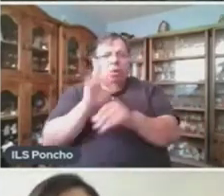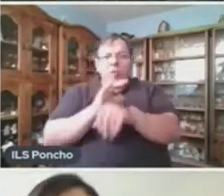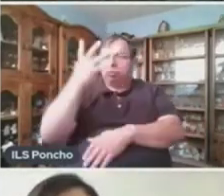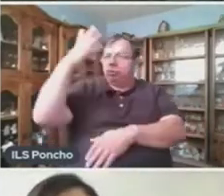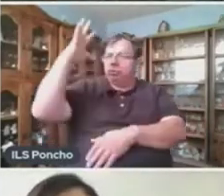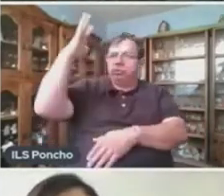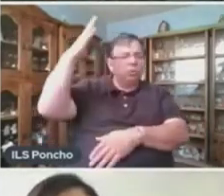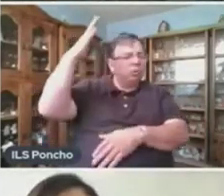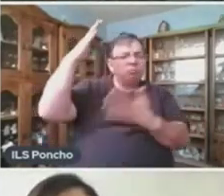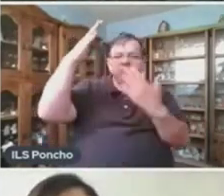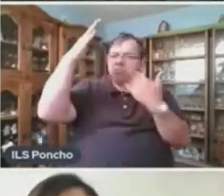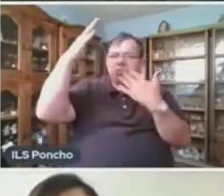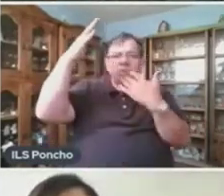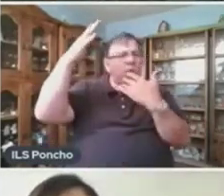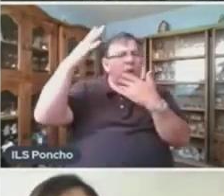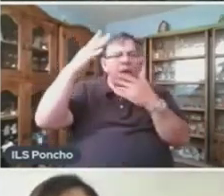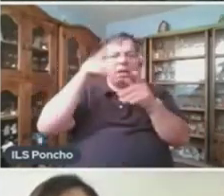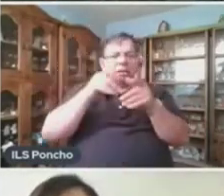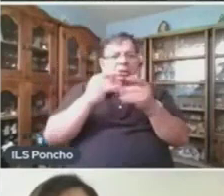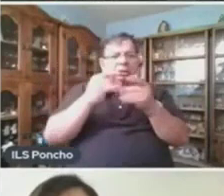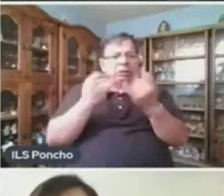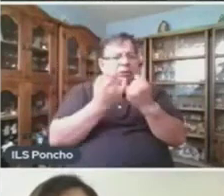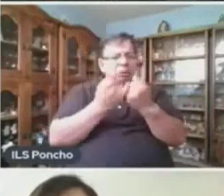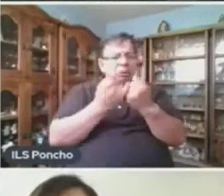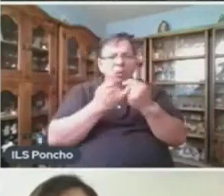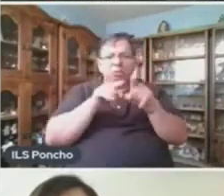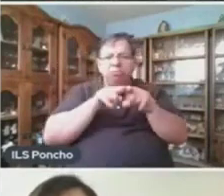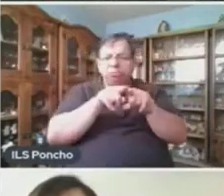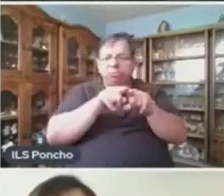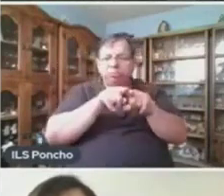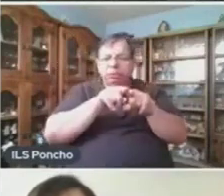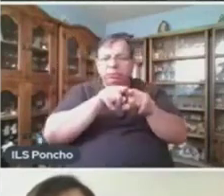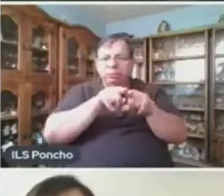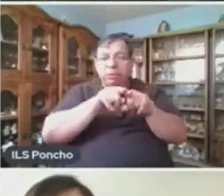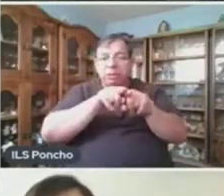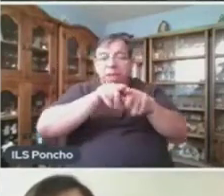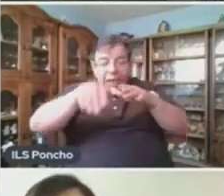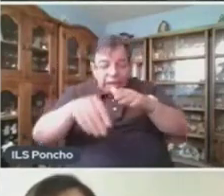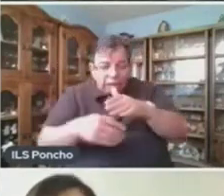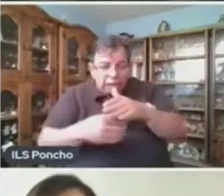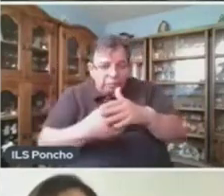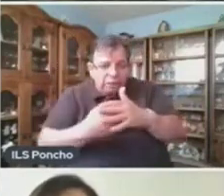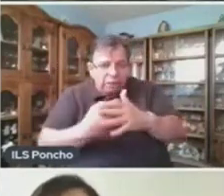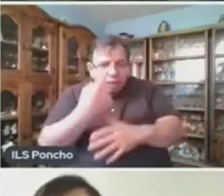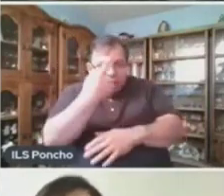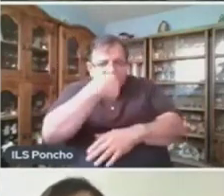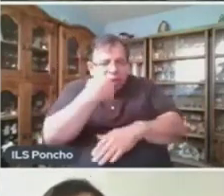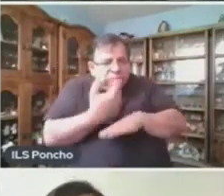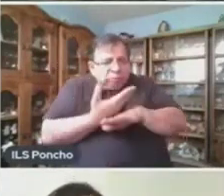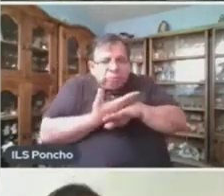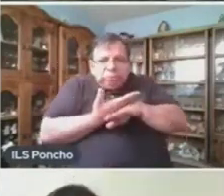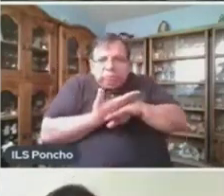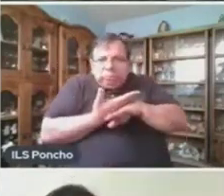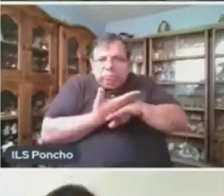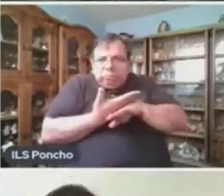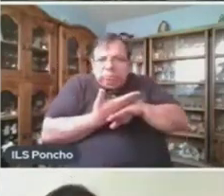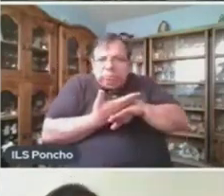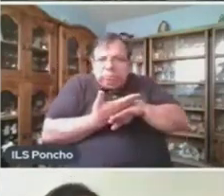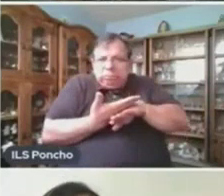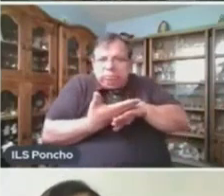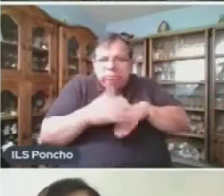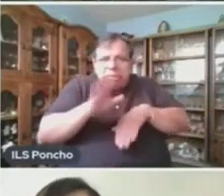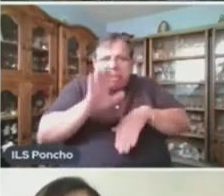Pero Cada Mañana Amanece Pálida Parece Que